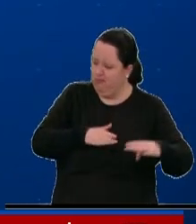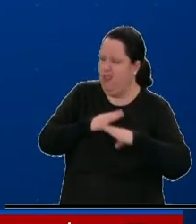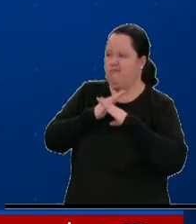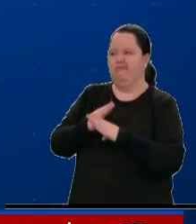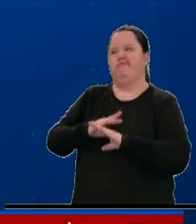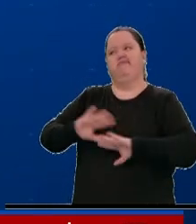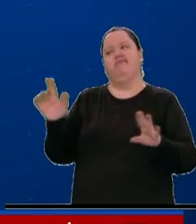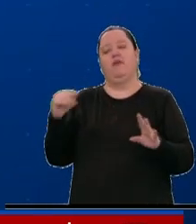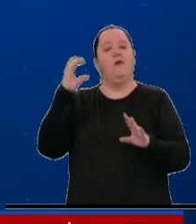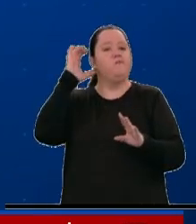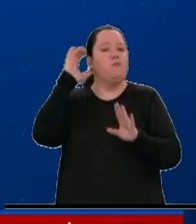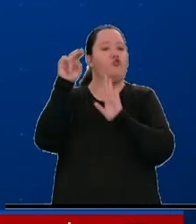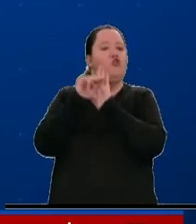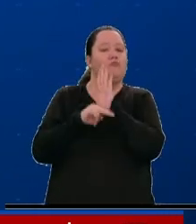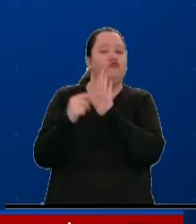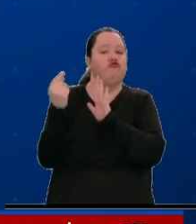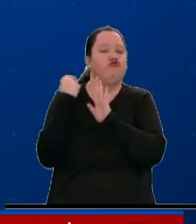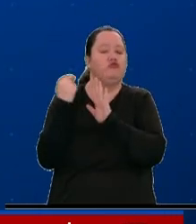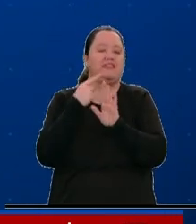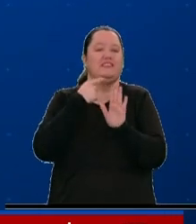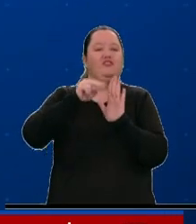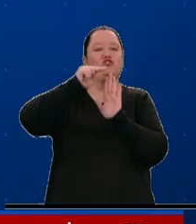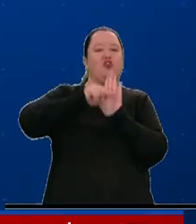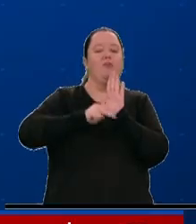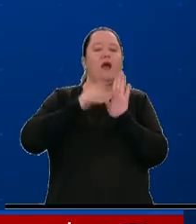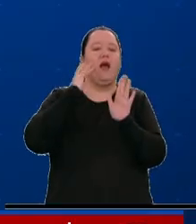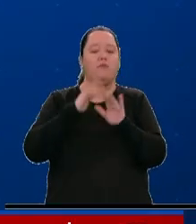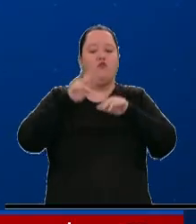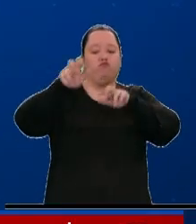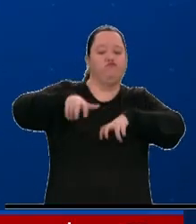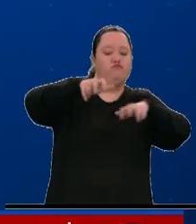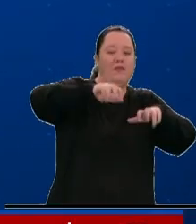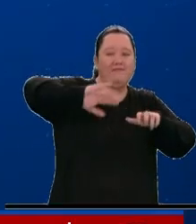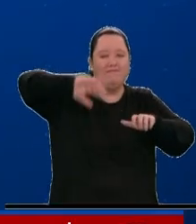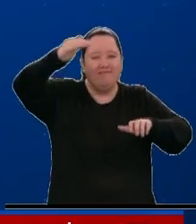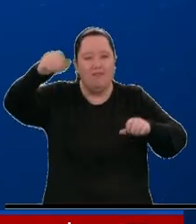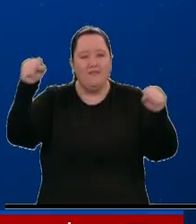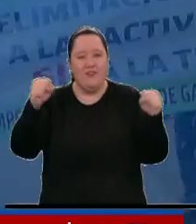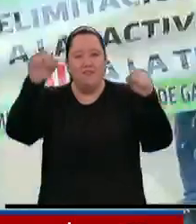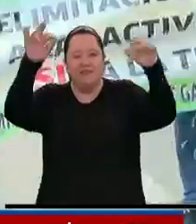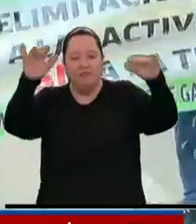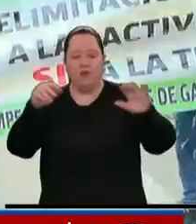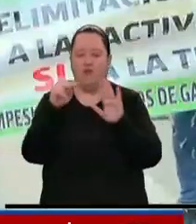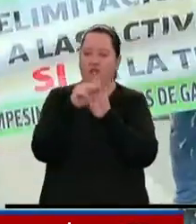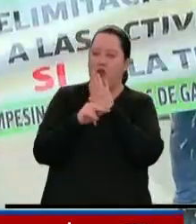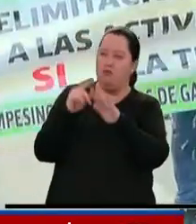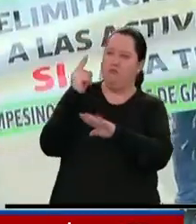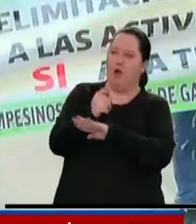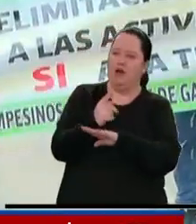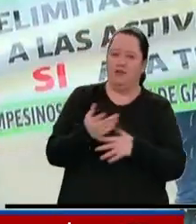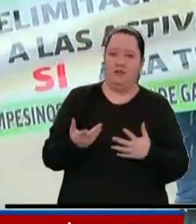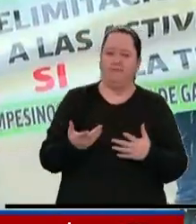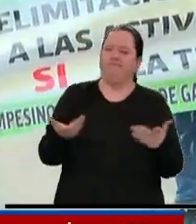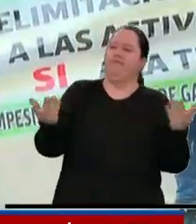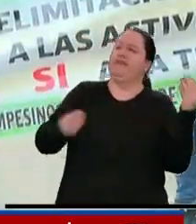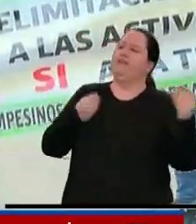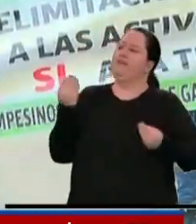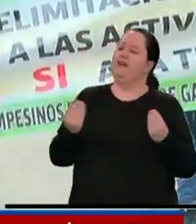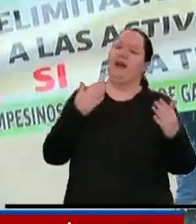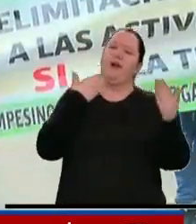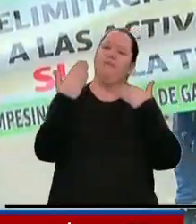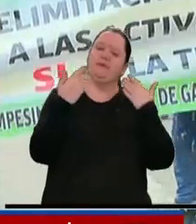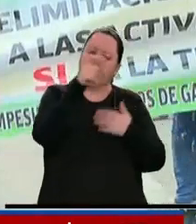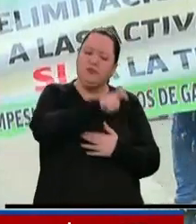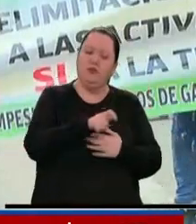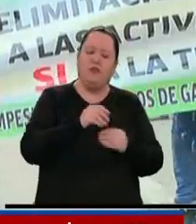más reciente normativa que reglamenta la actividad agrícola en estos ecosistemas. ¿Qué va a hacer el campesino si no puede elaborar sus